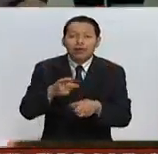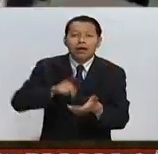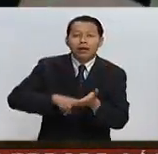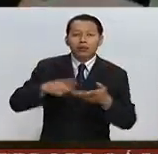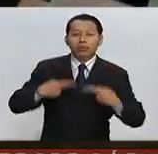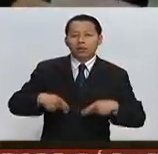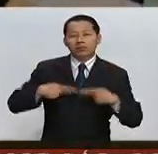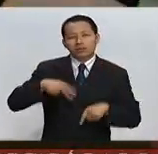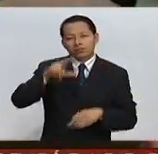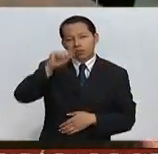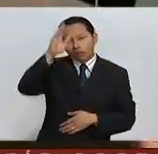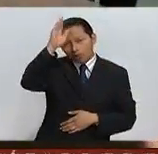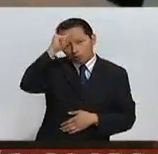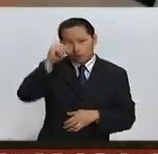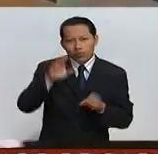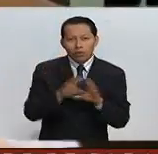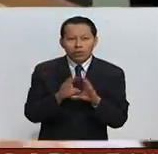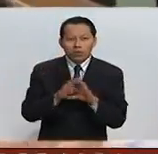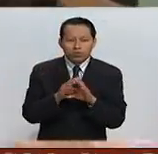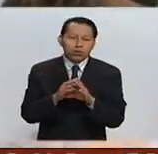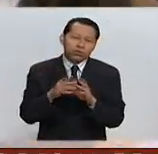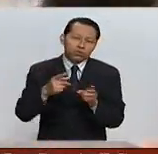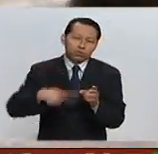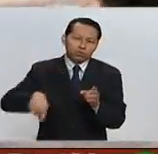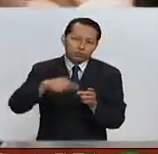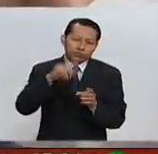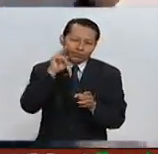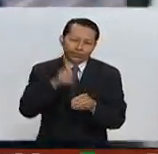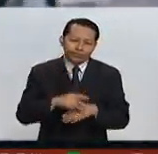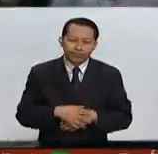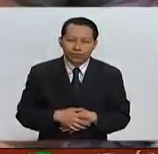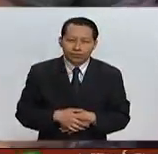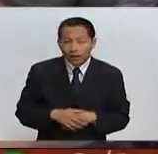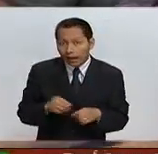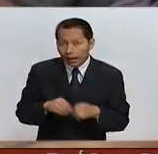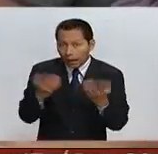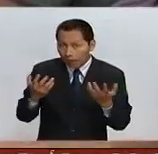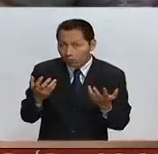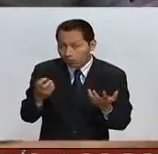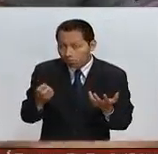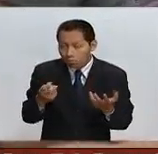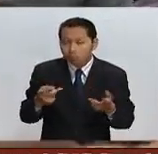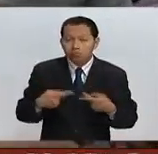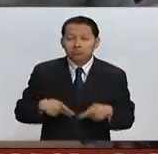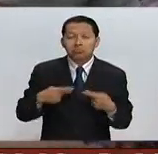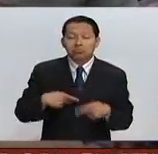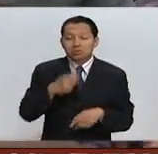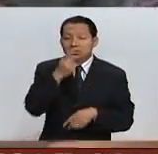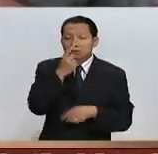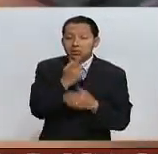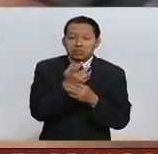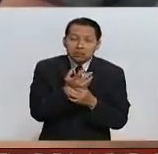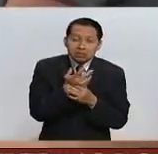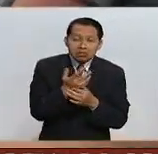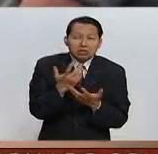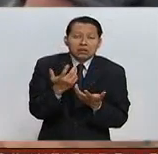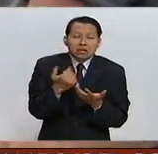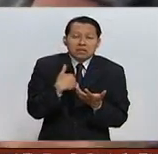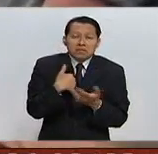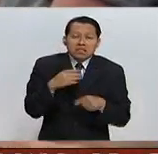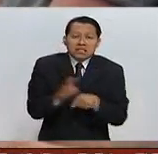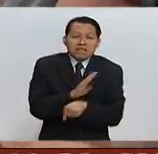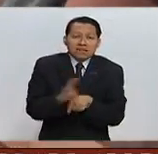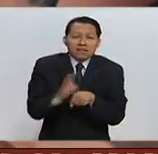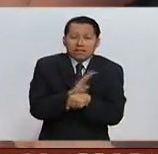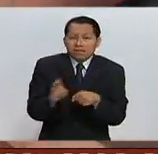cuando están dando más, de acuerdo a su óptica que otros estados. Claro, y es que finalmente la gente dice, bueno, ¿y a mí en qué me ha beneficiado la